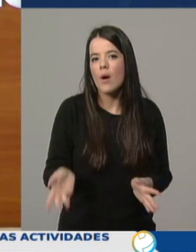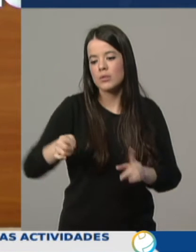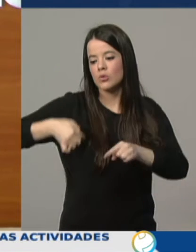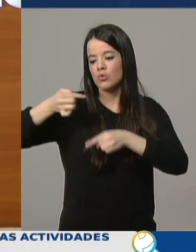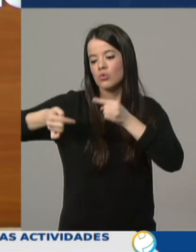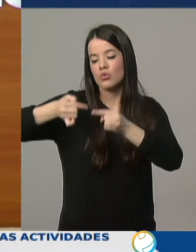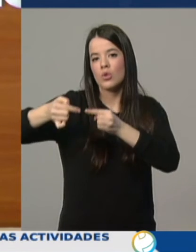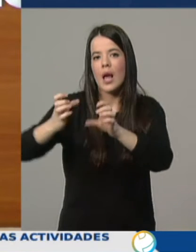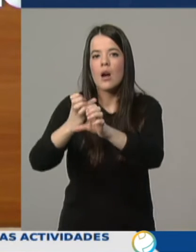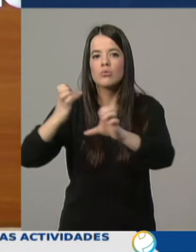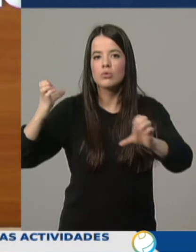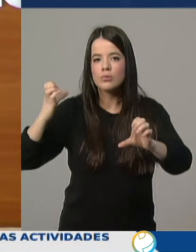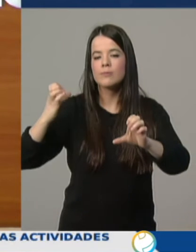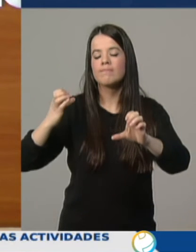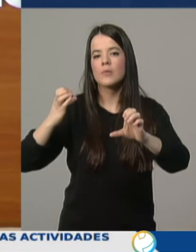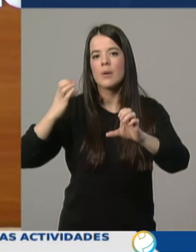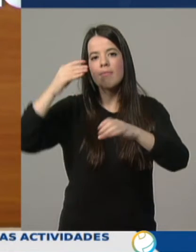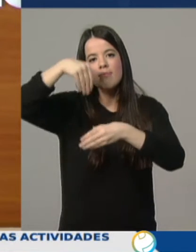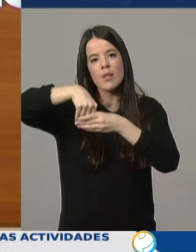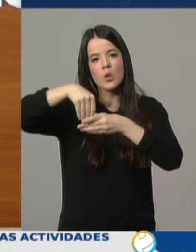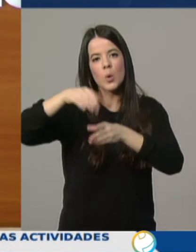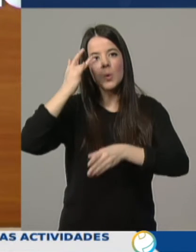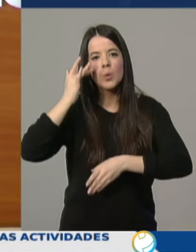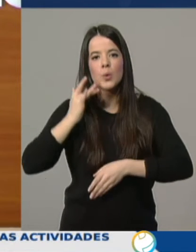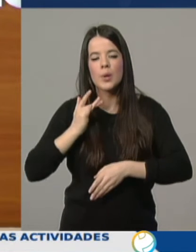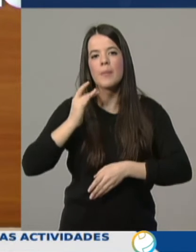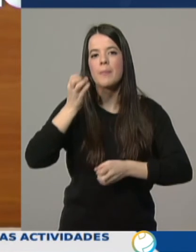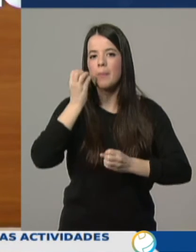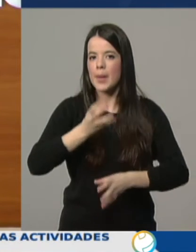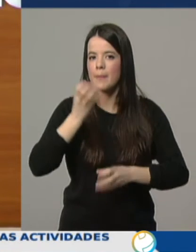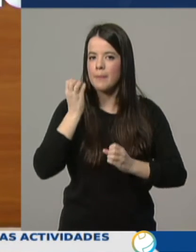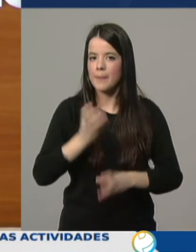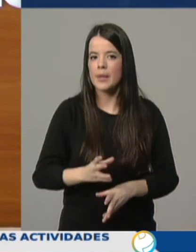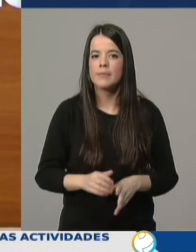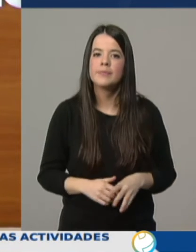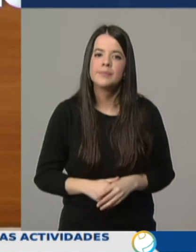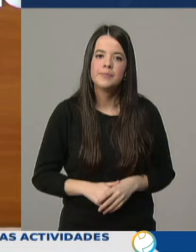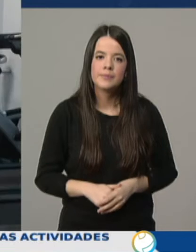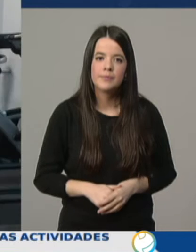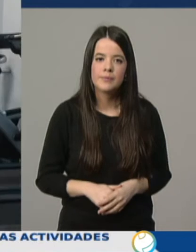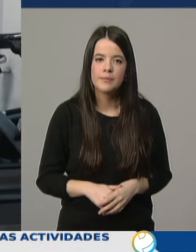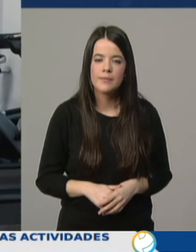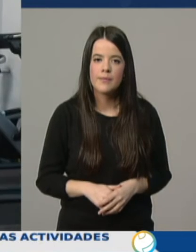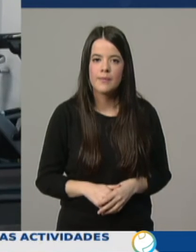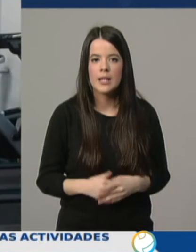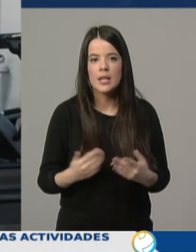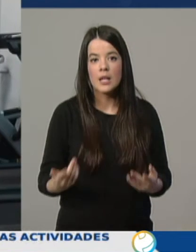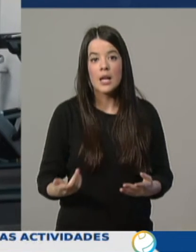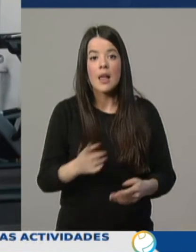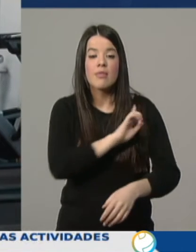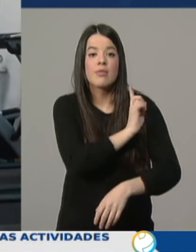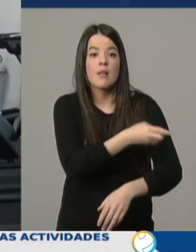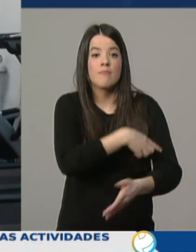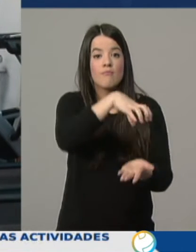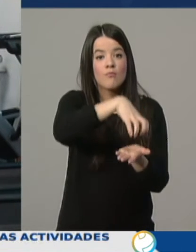mantengan limpias todos los vehículos de transporte urbano de nuestra ciudad. Los polideportivos